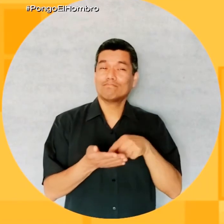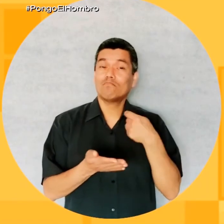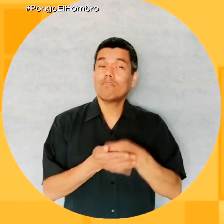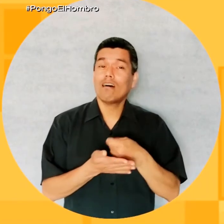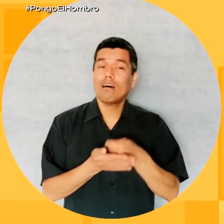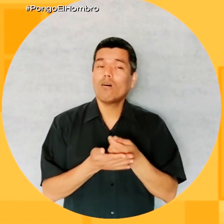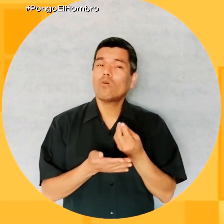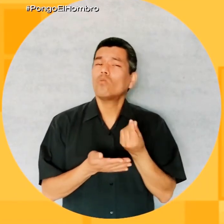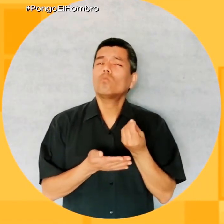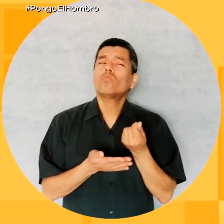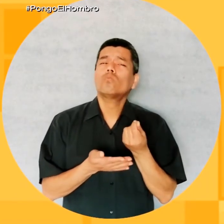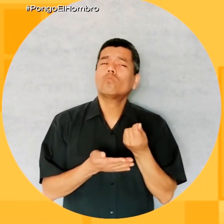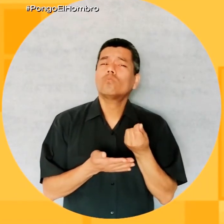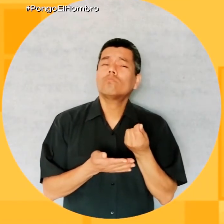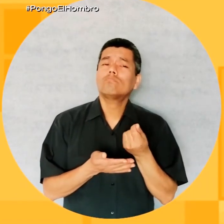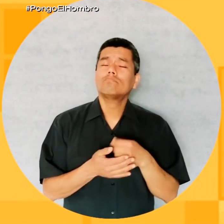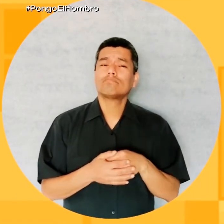¿Cuál es el precio?